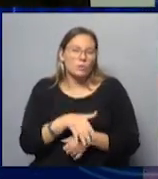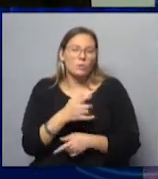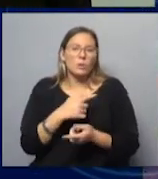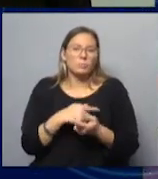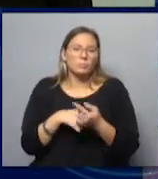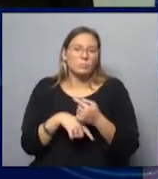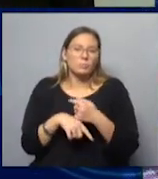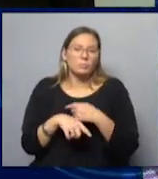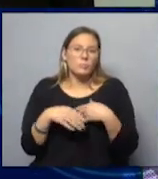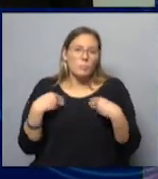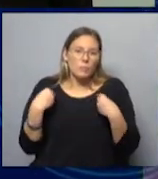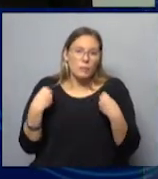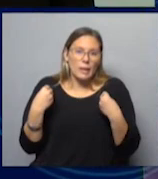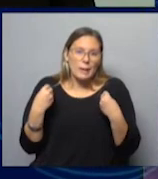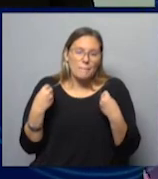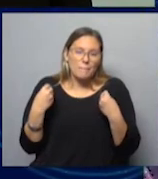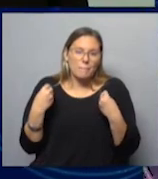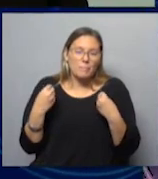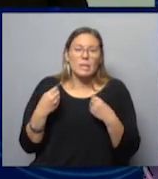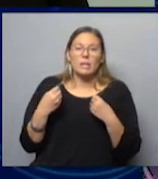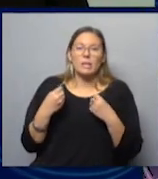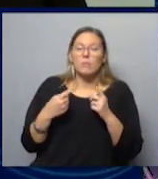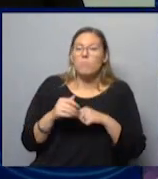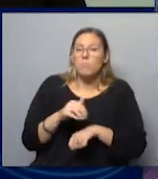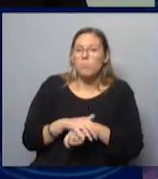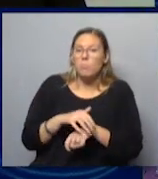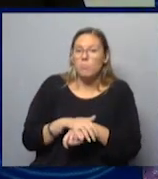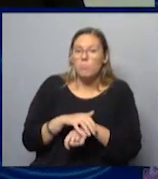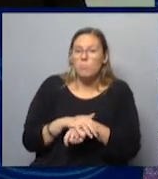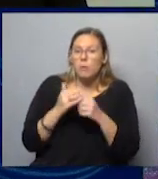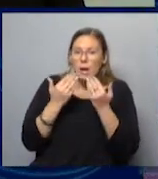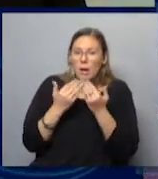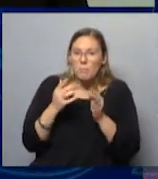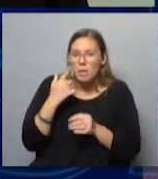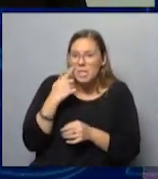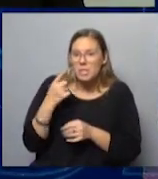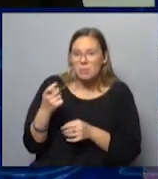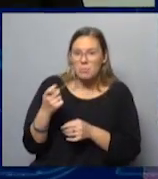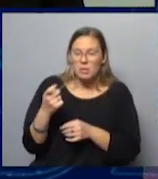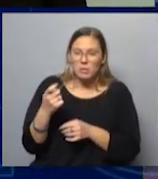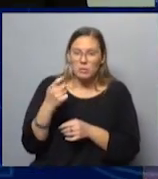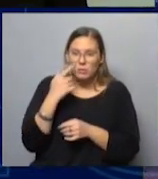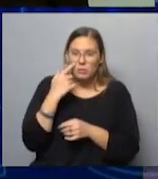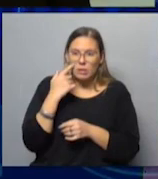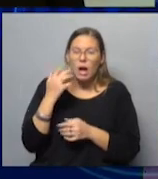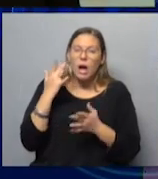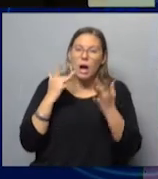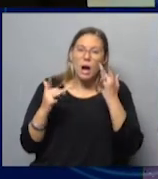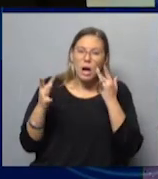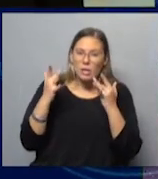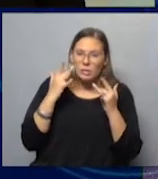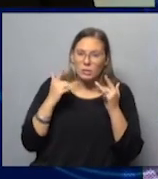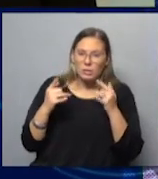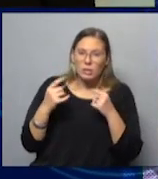Y yo siento que en algún momento, cuando empecé a darme cuenta de esto de que, bueno, a través del arte, ¿por